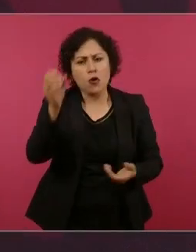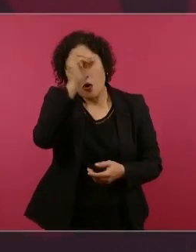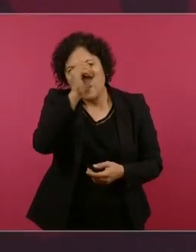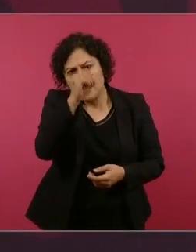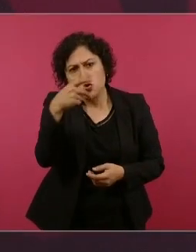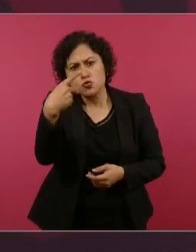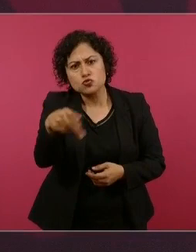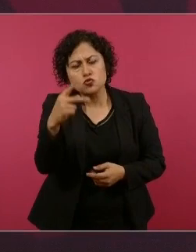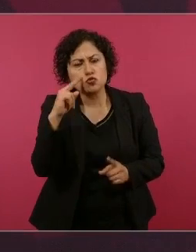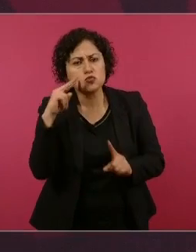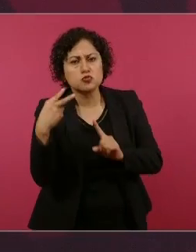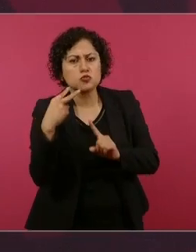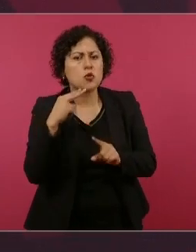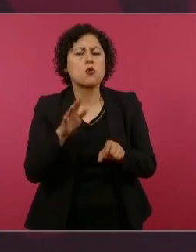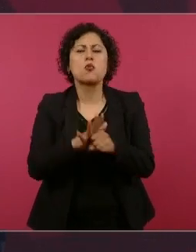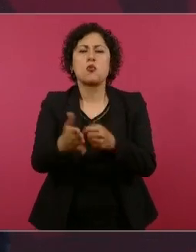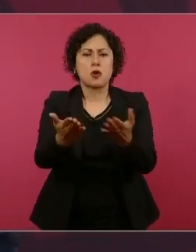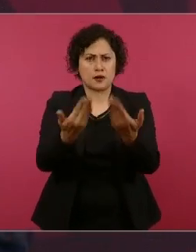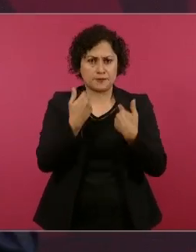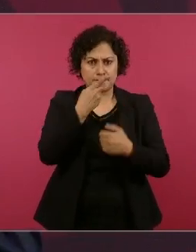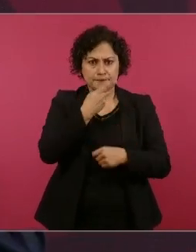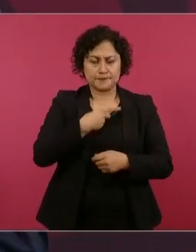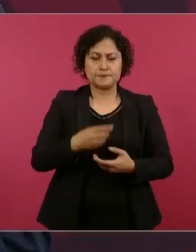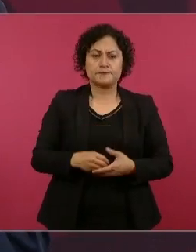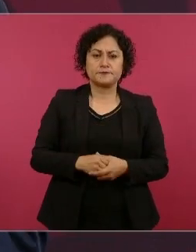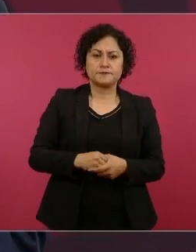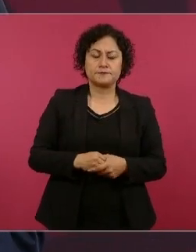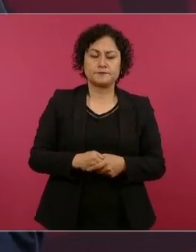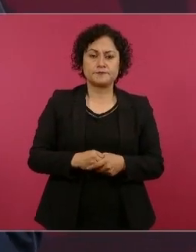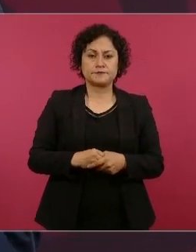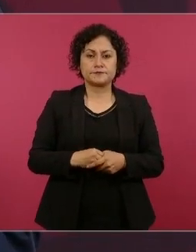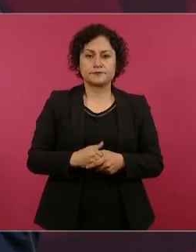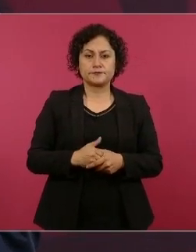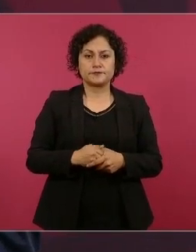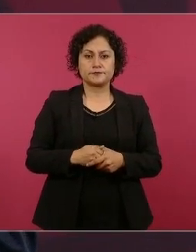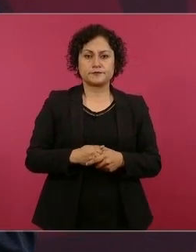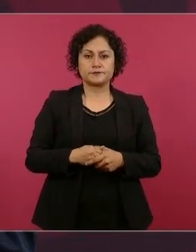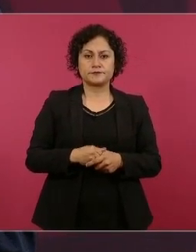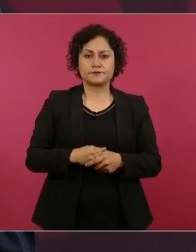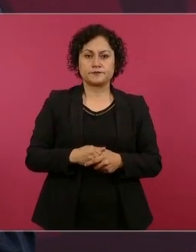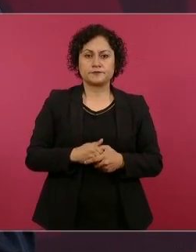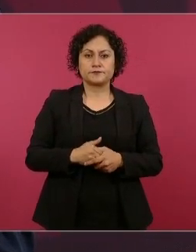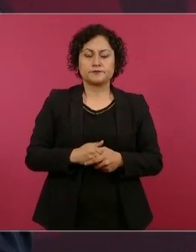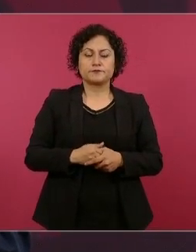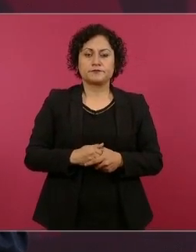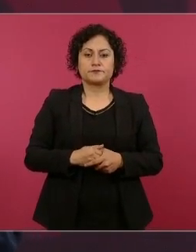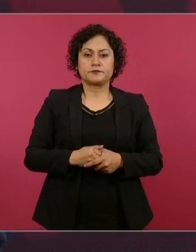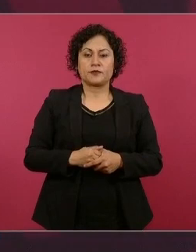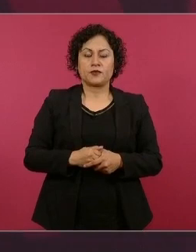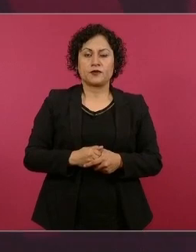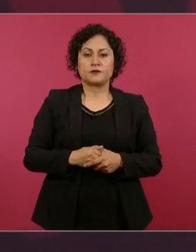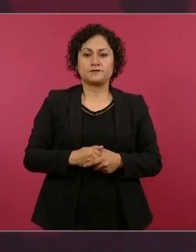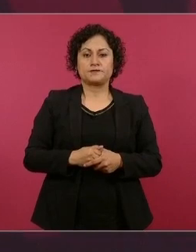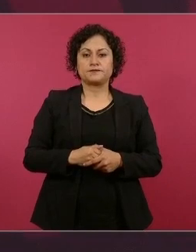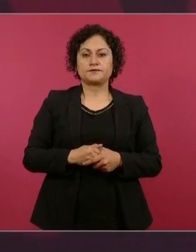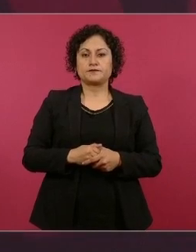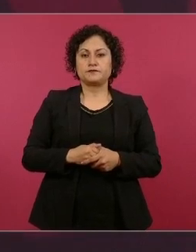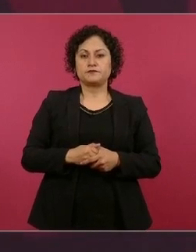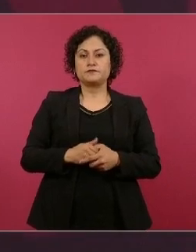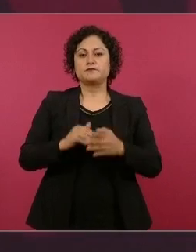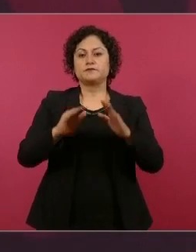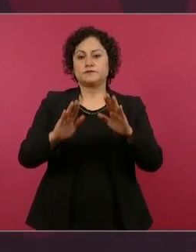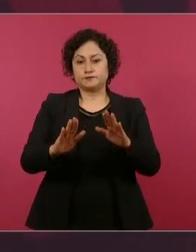Bueno, tenemos muy buena relación con la